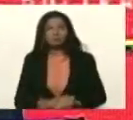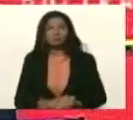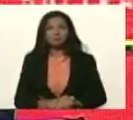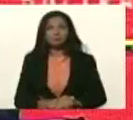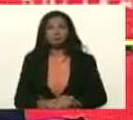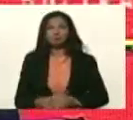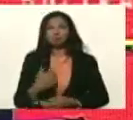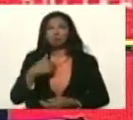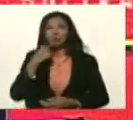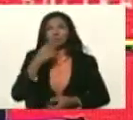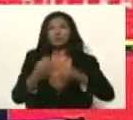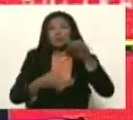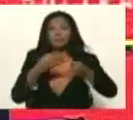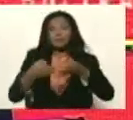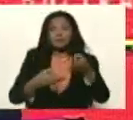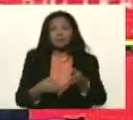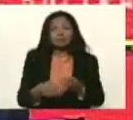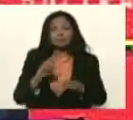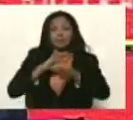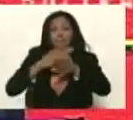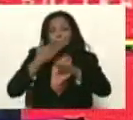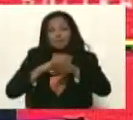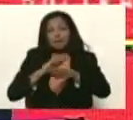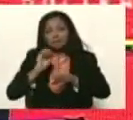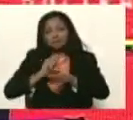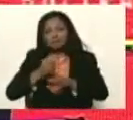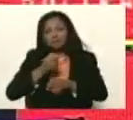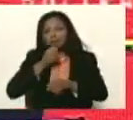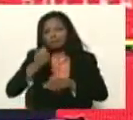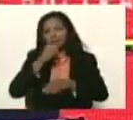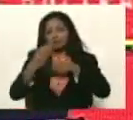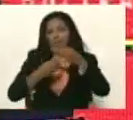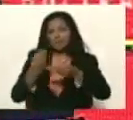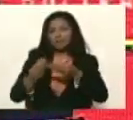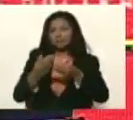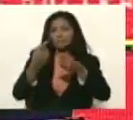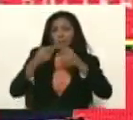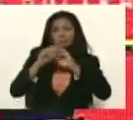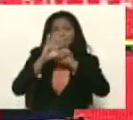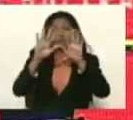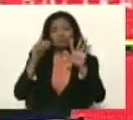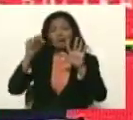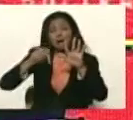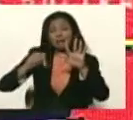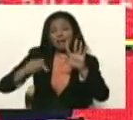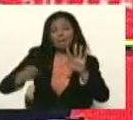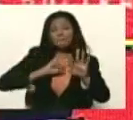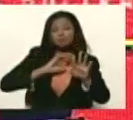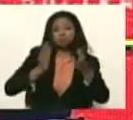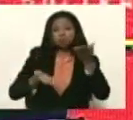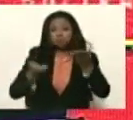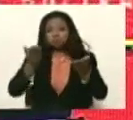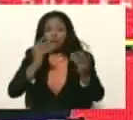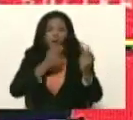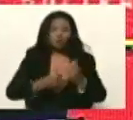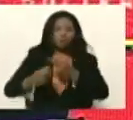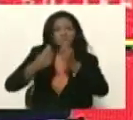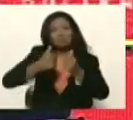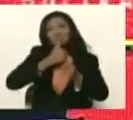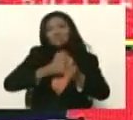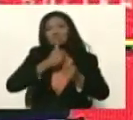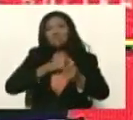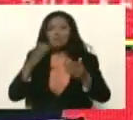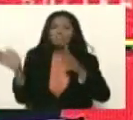yo lo dije, puede ser un pecado, José Vicente Rangel, en una entrevista, que me hizo, pero me parece, que en la autorregulación, de una economía, de resistencia,